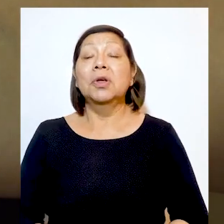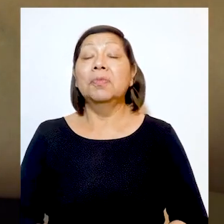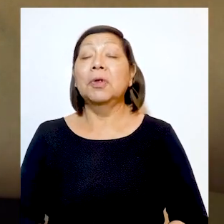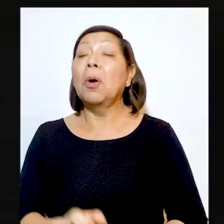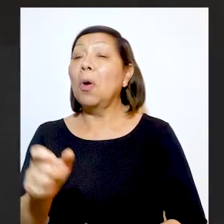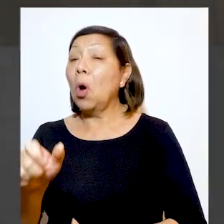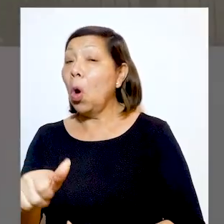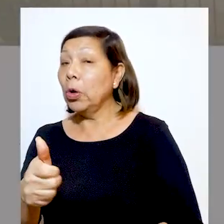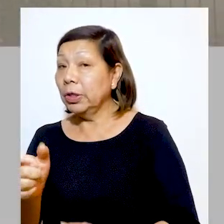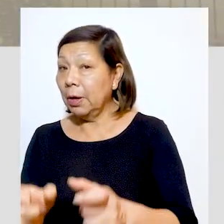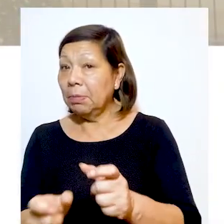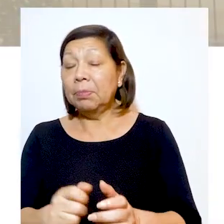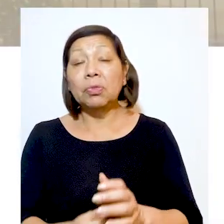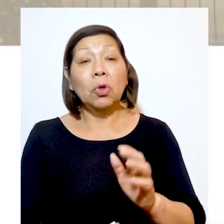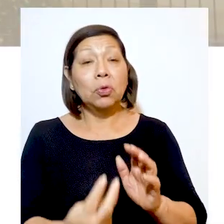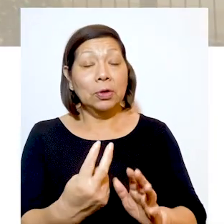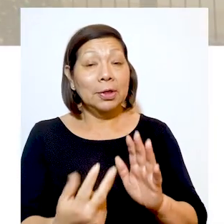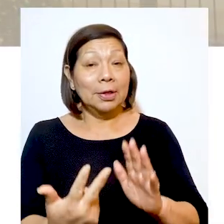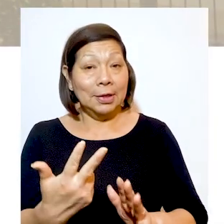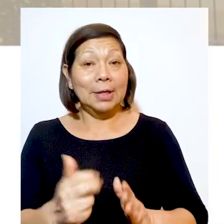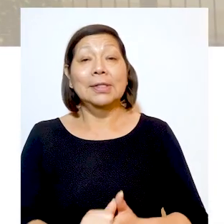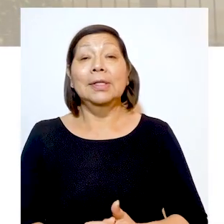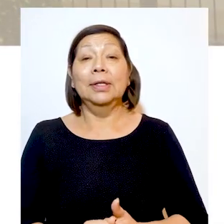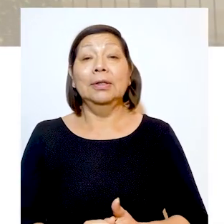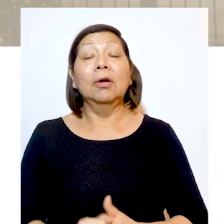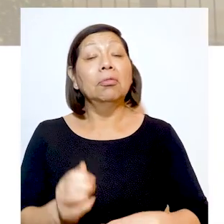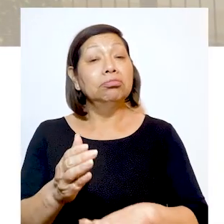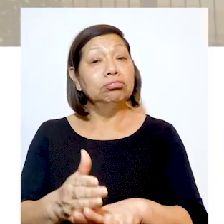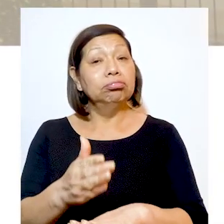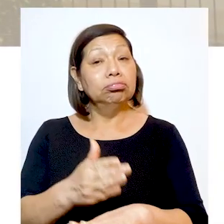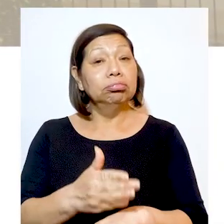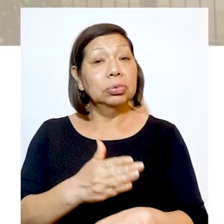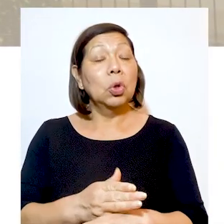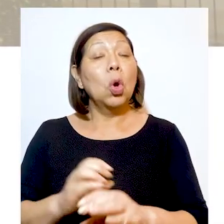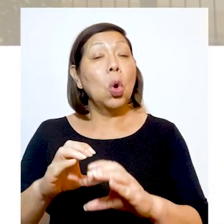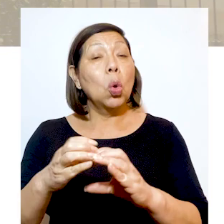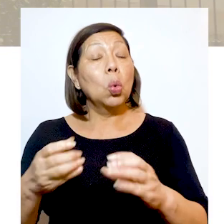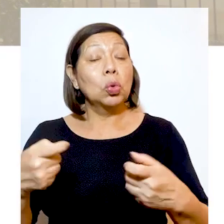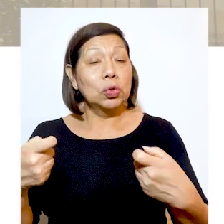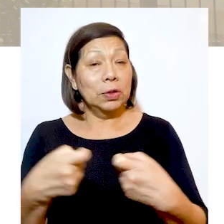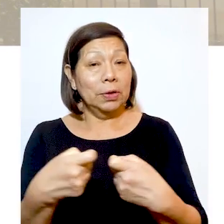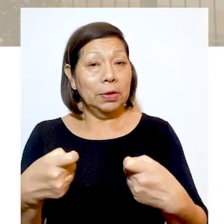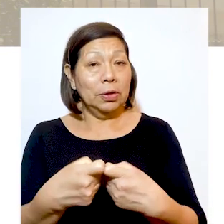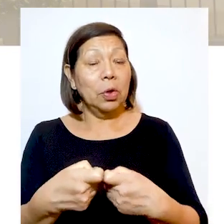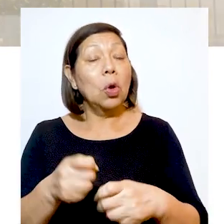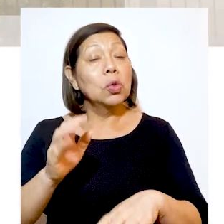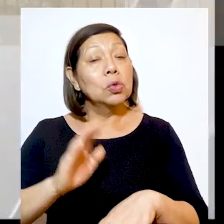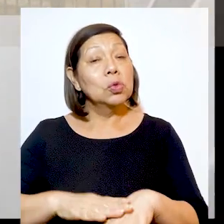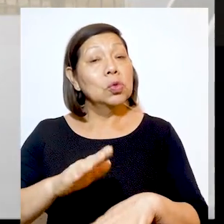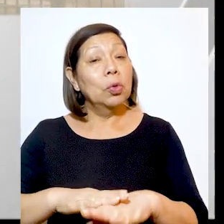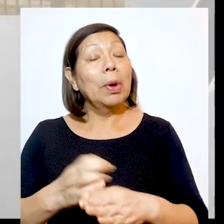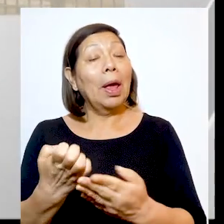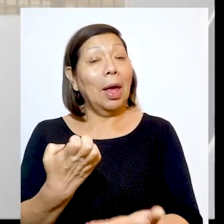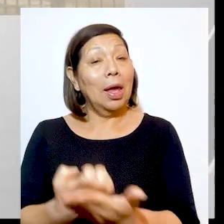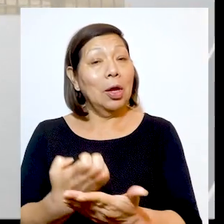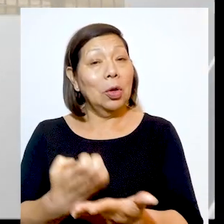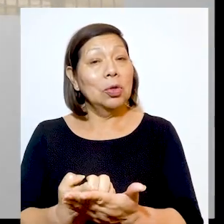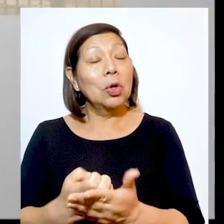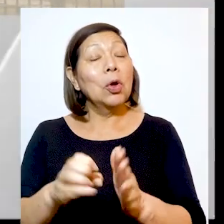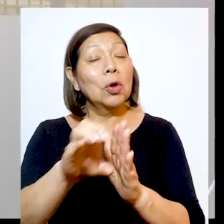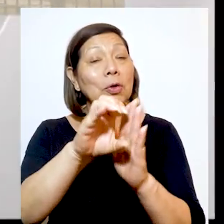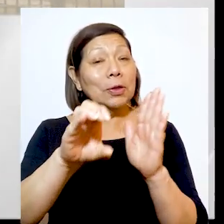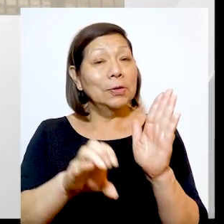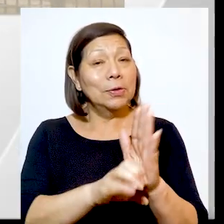entre otros. El 12 y 13 de diciembre se desarrolló el curso virtual sobre el régimen económico y